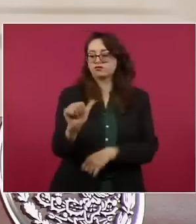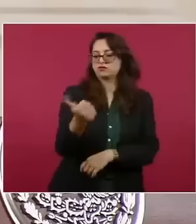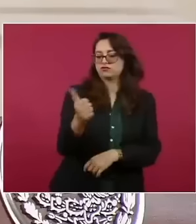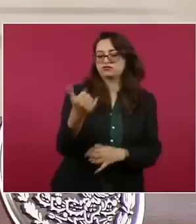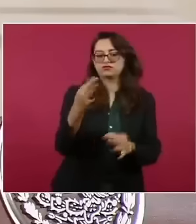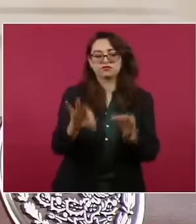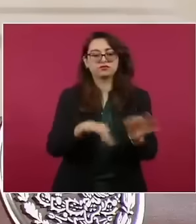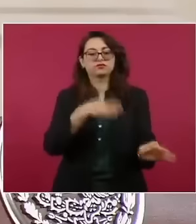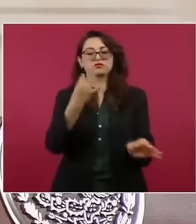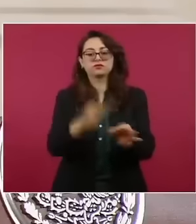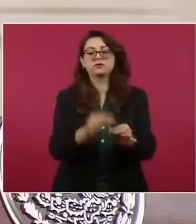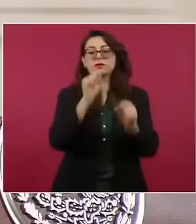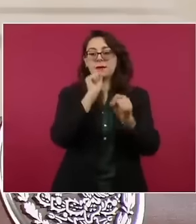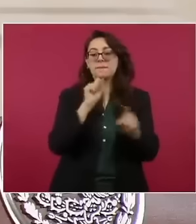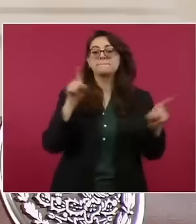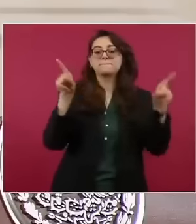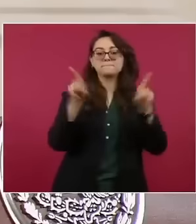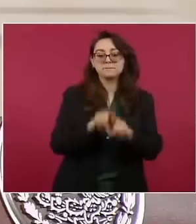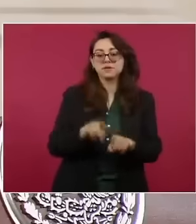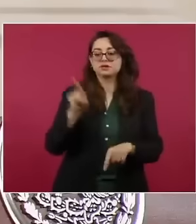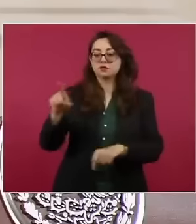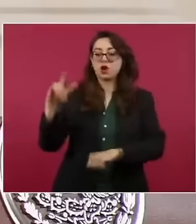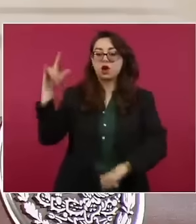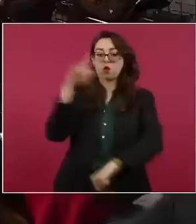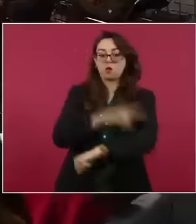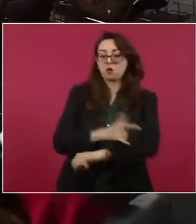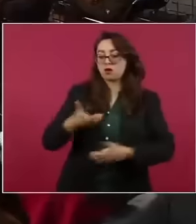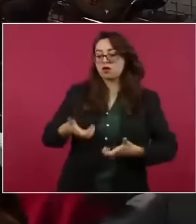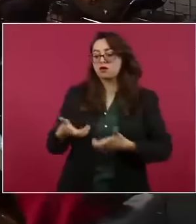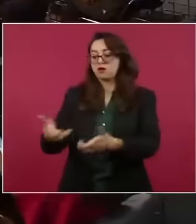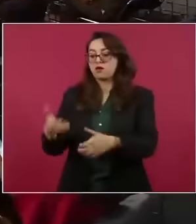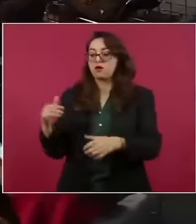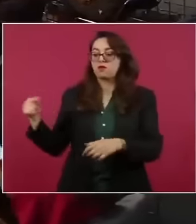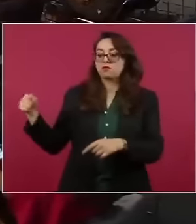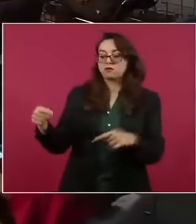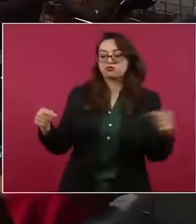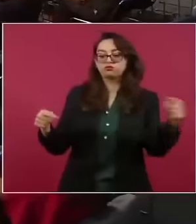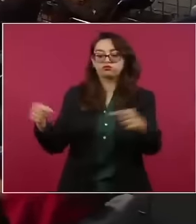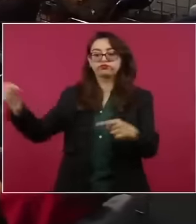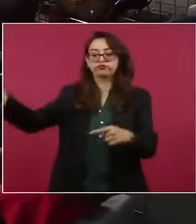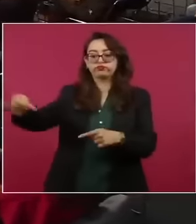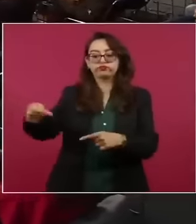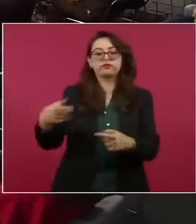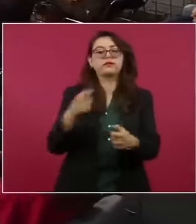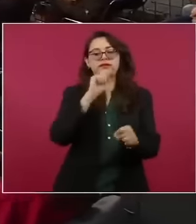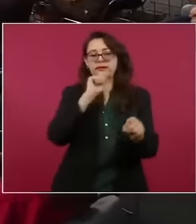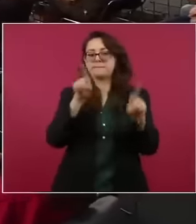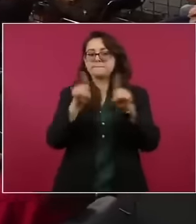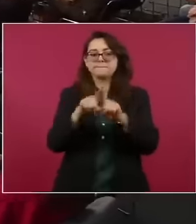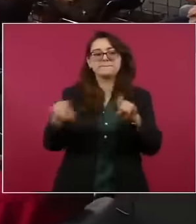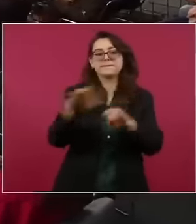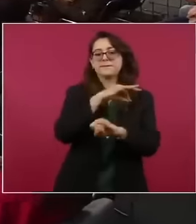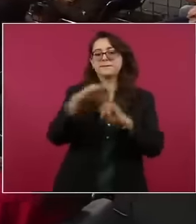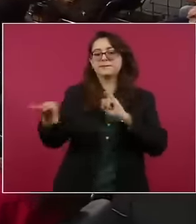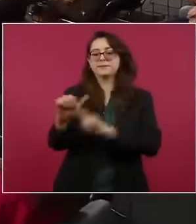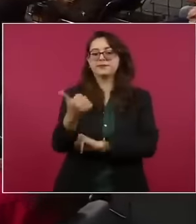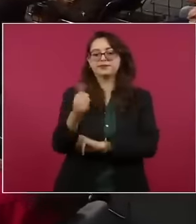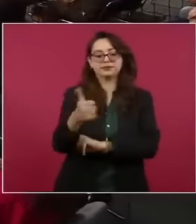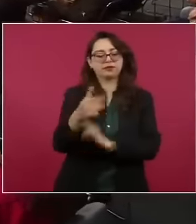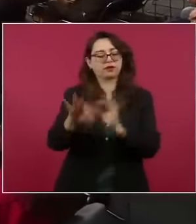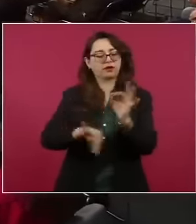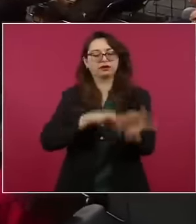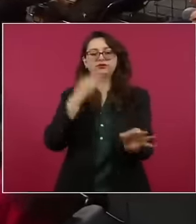la modernización del distribuidor aeropuerto estaría concluido hacia finales de agosto. Ya terminamos la